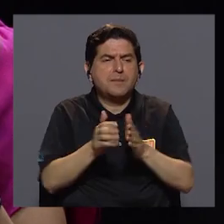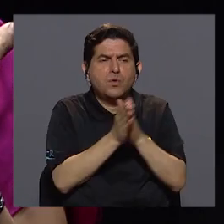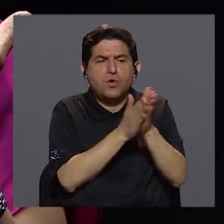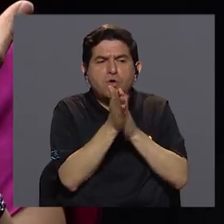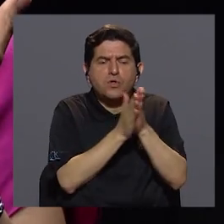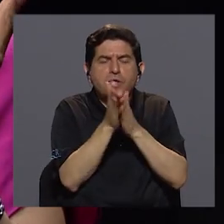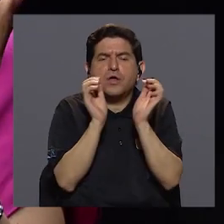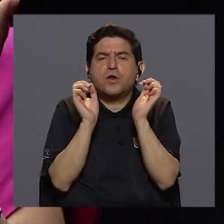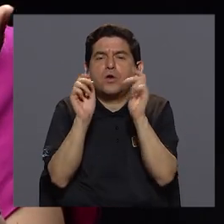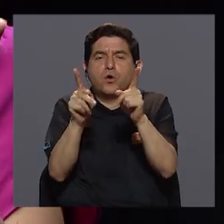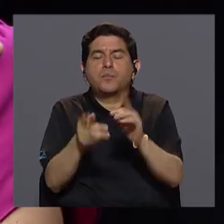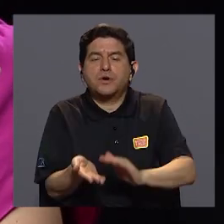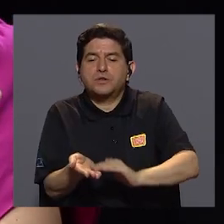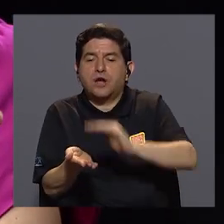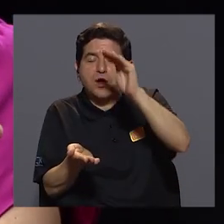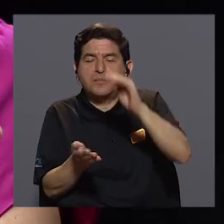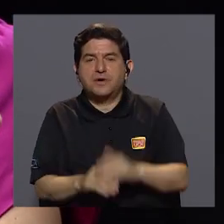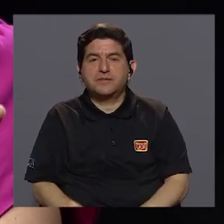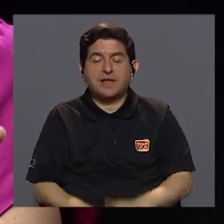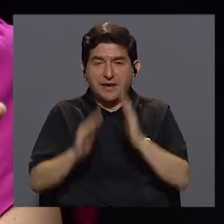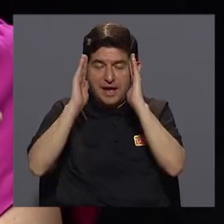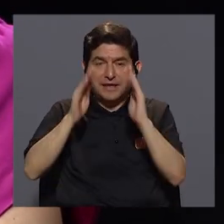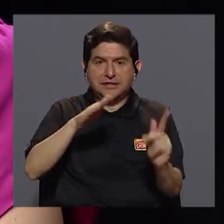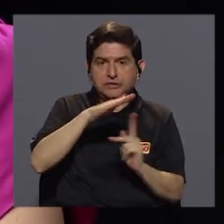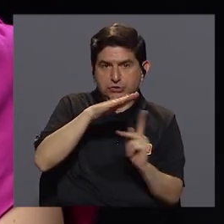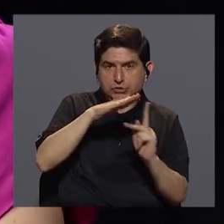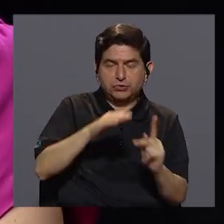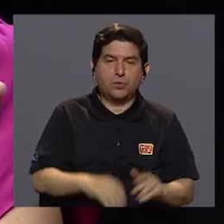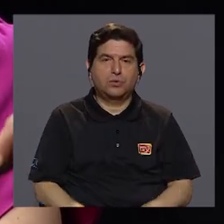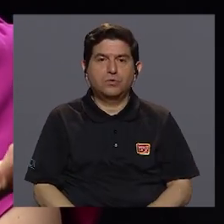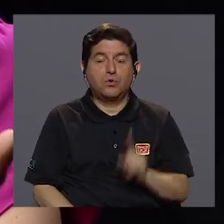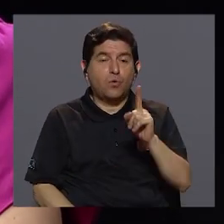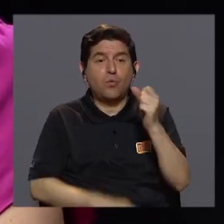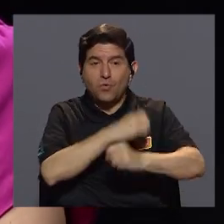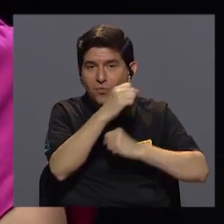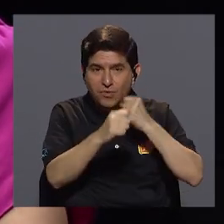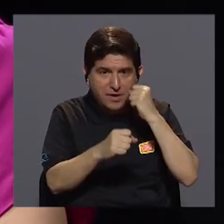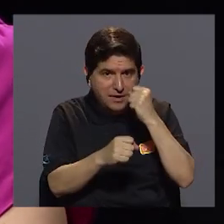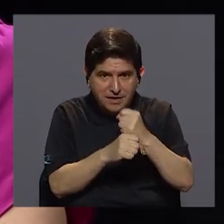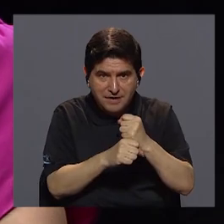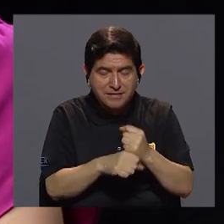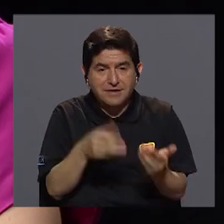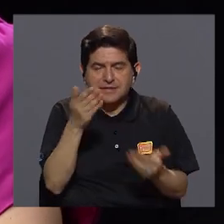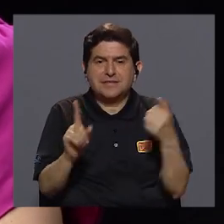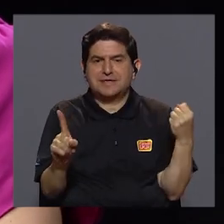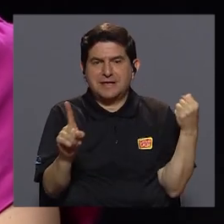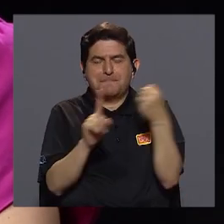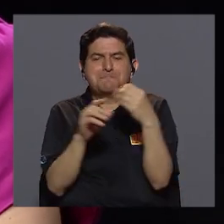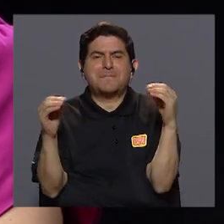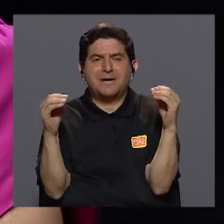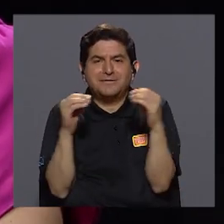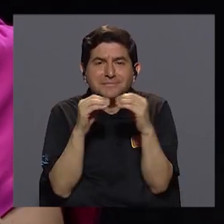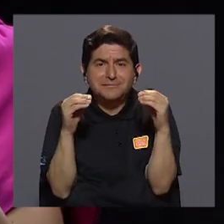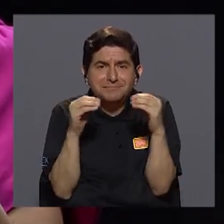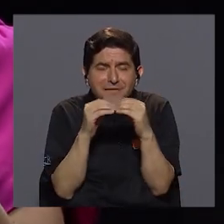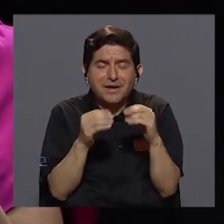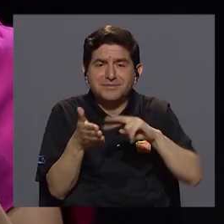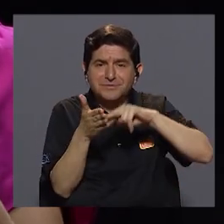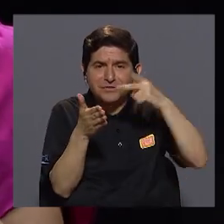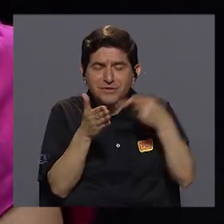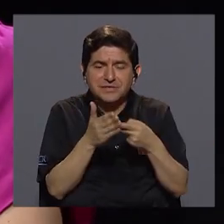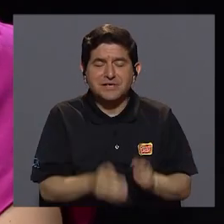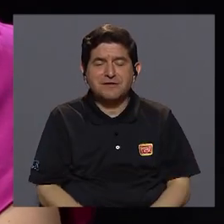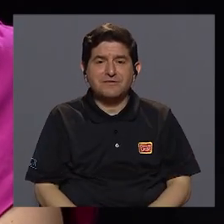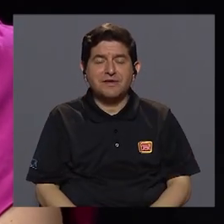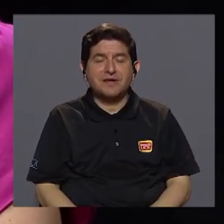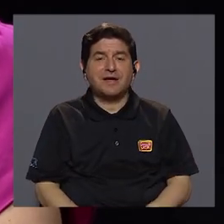aprovechar la oportunidad para aumentar la cobertura en preescolar. Una de las edades que impactan más lo que es